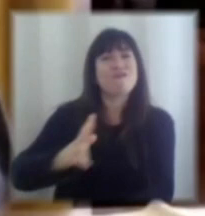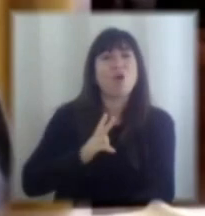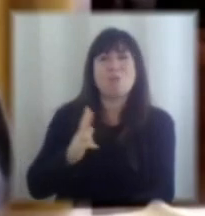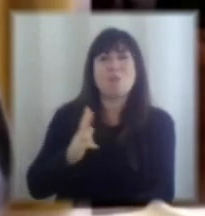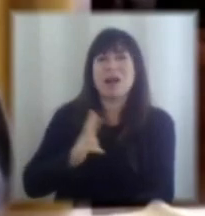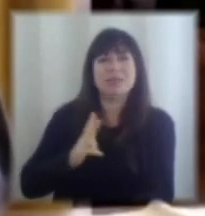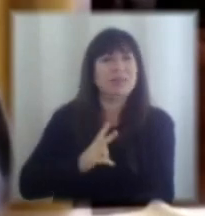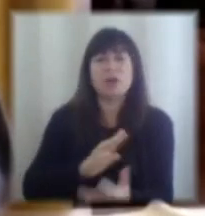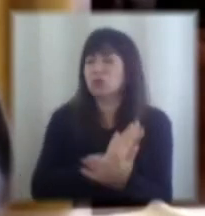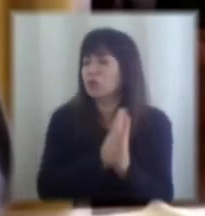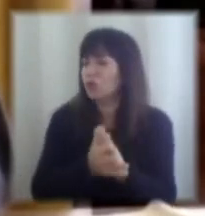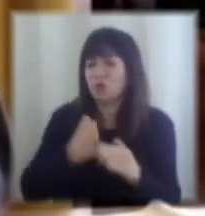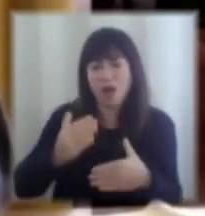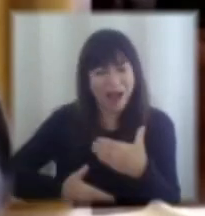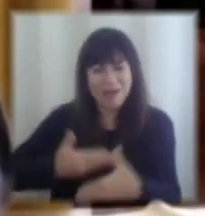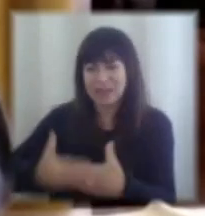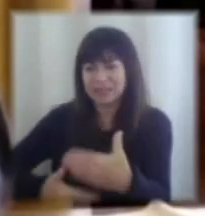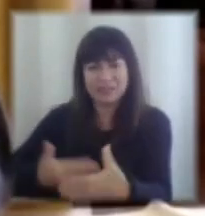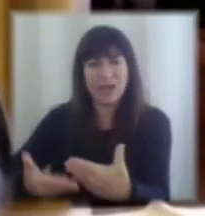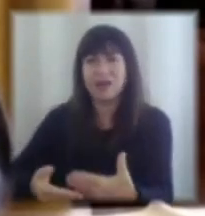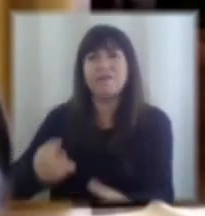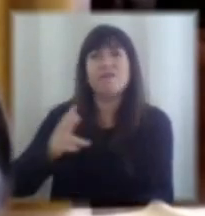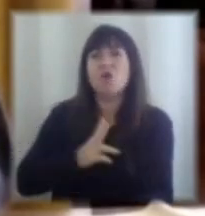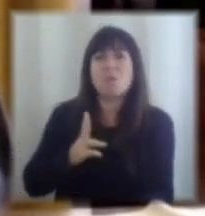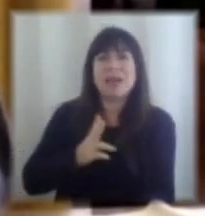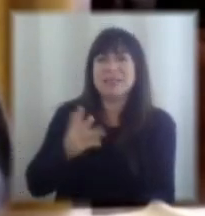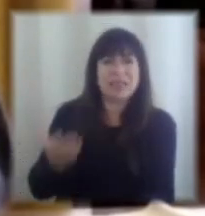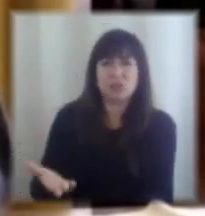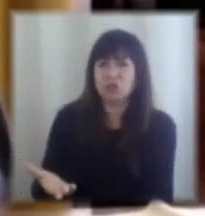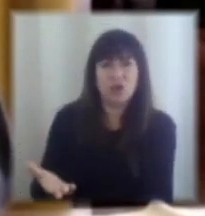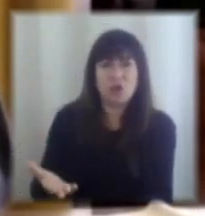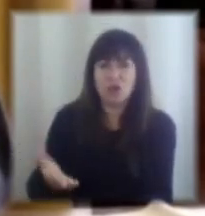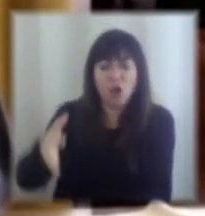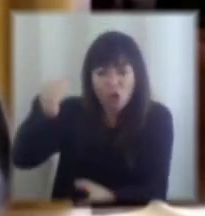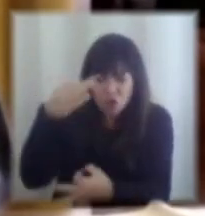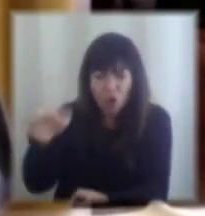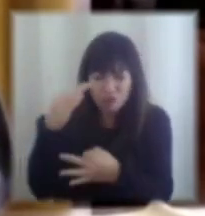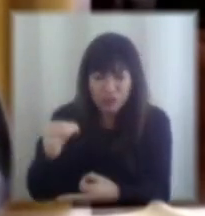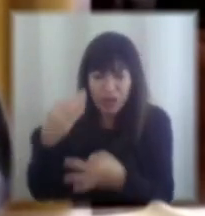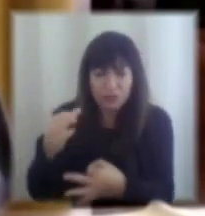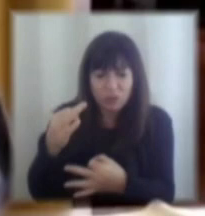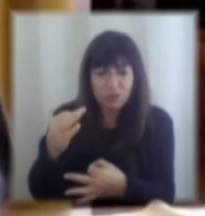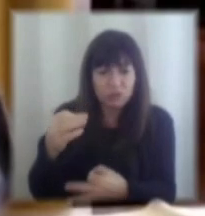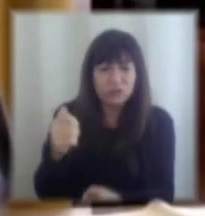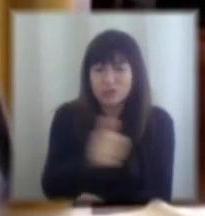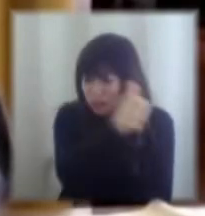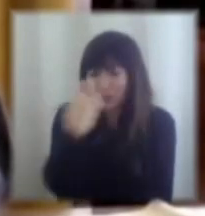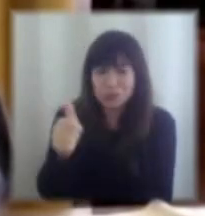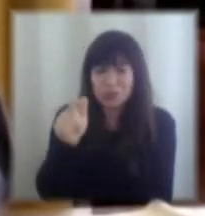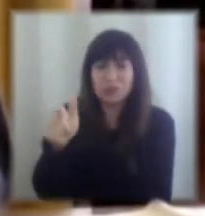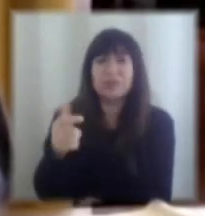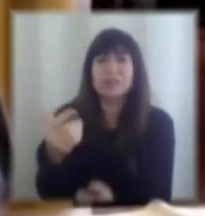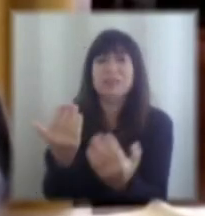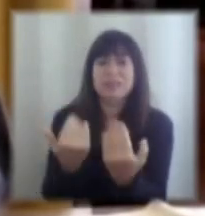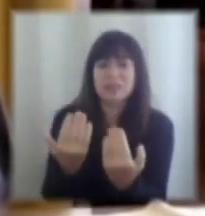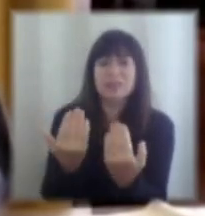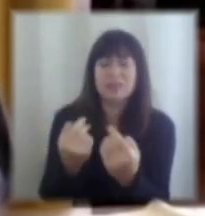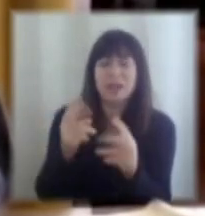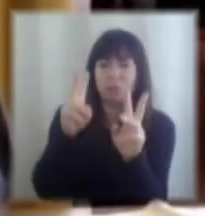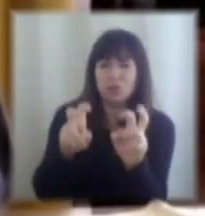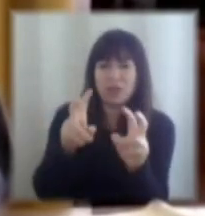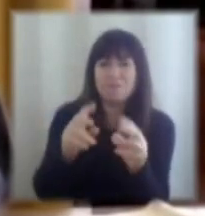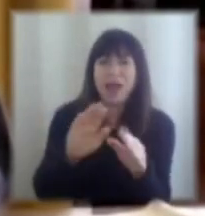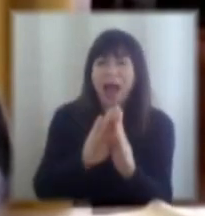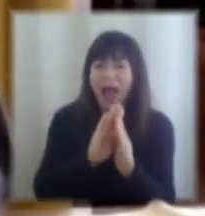tenemos que avanzar en formalización a pasos agigantados y creo que este es un tema que requiere una agenda